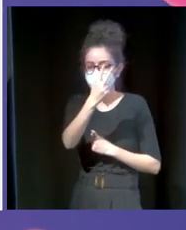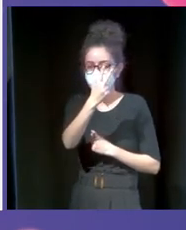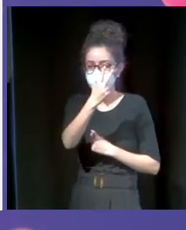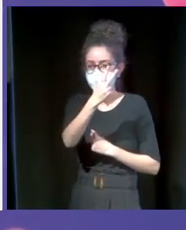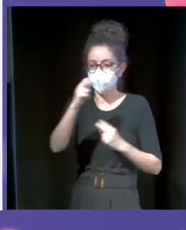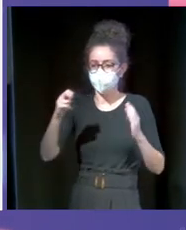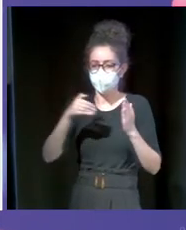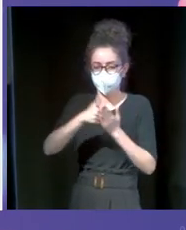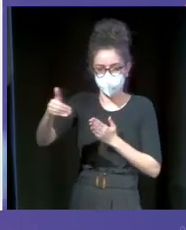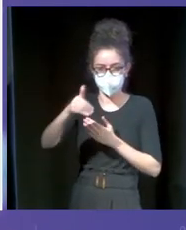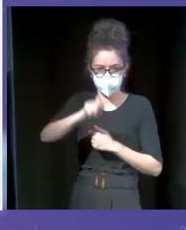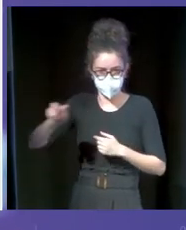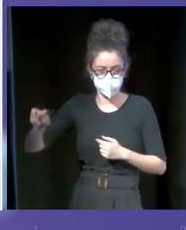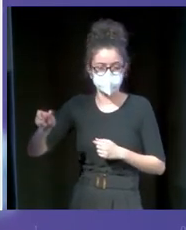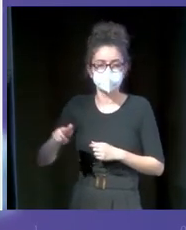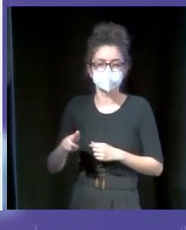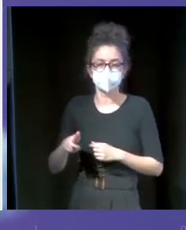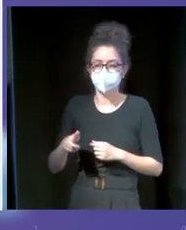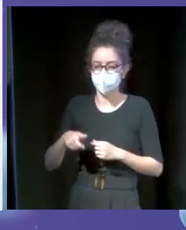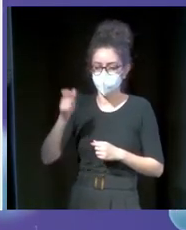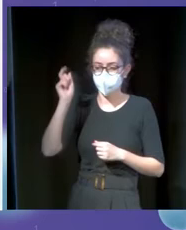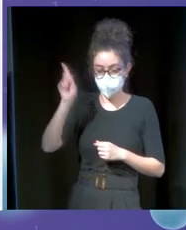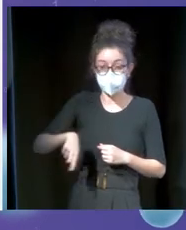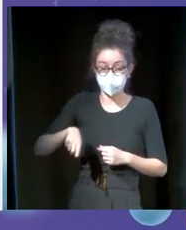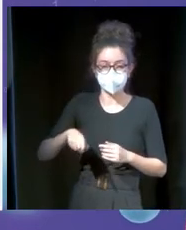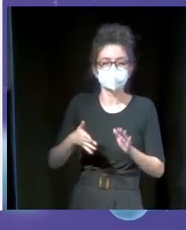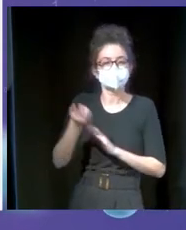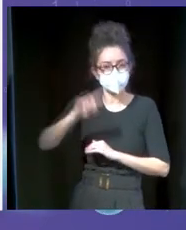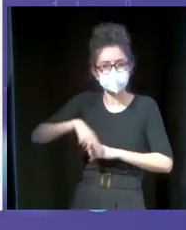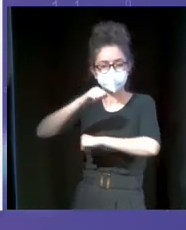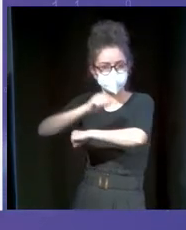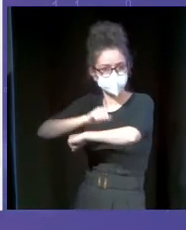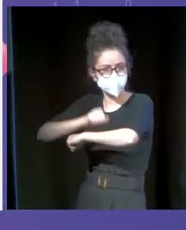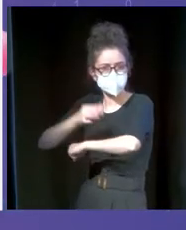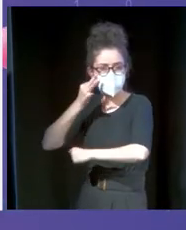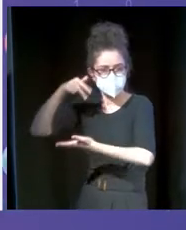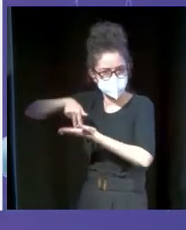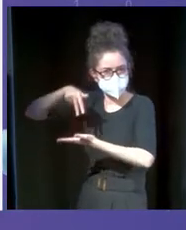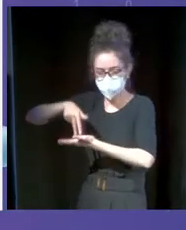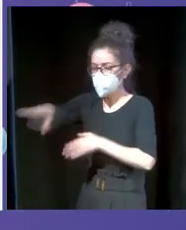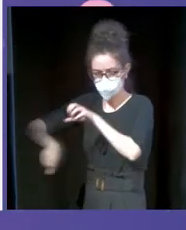estábamos generando. O luego se puede comprar la taquilla en el recinto, que también damos esa oportunidad en soporte físico.